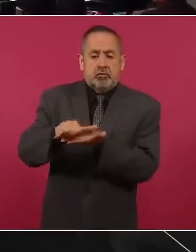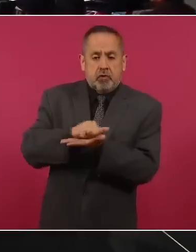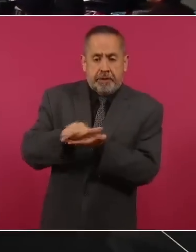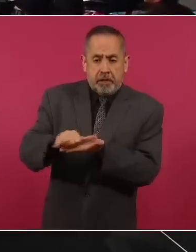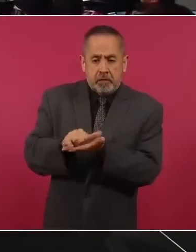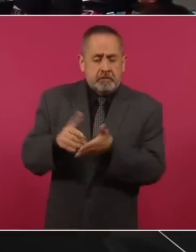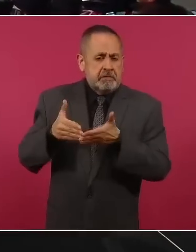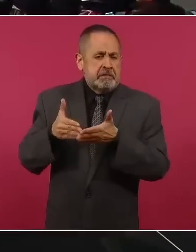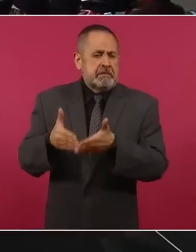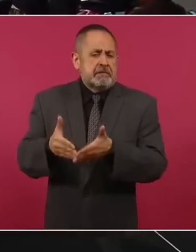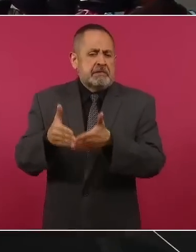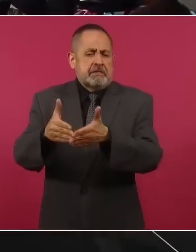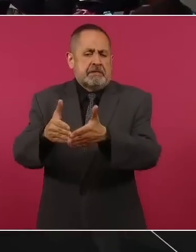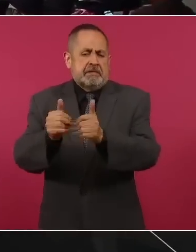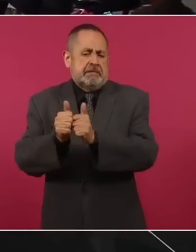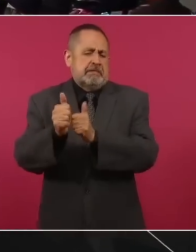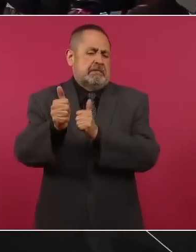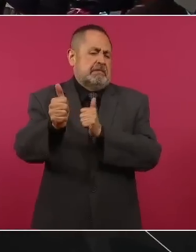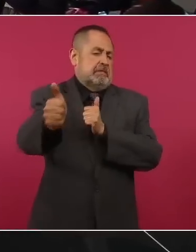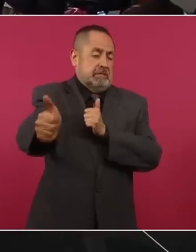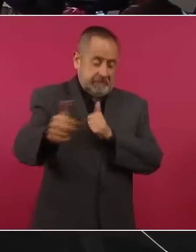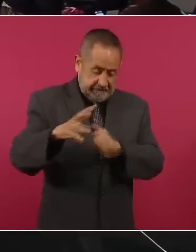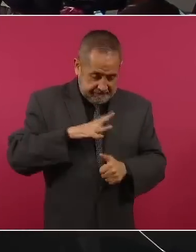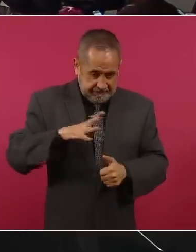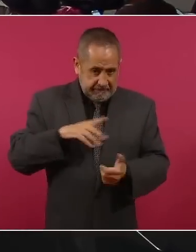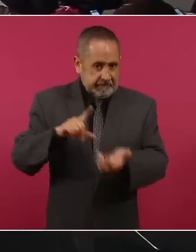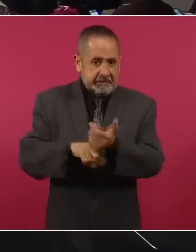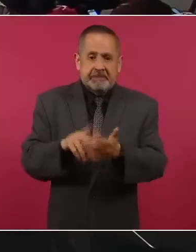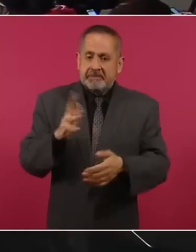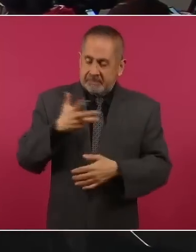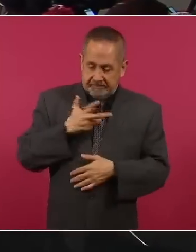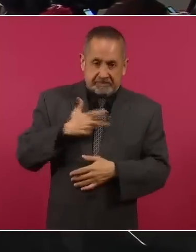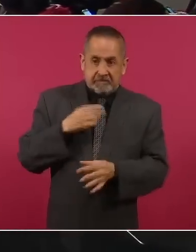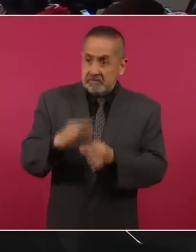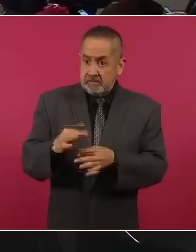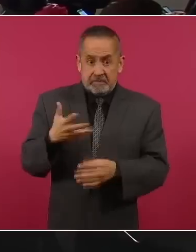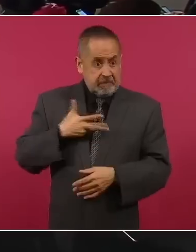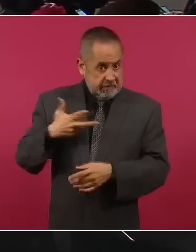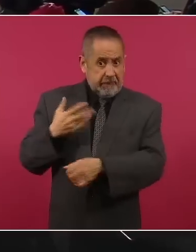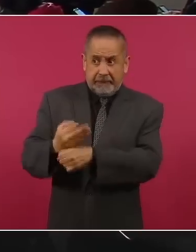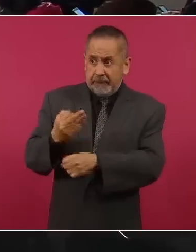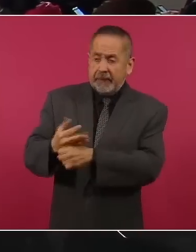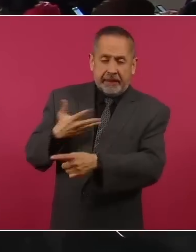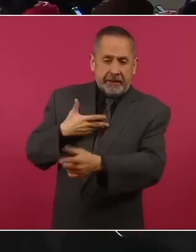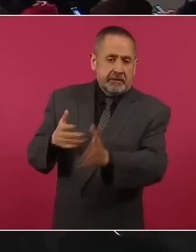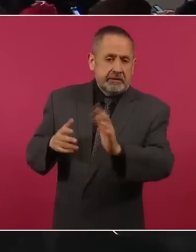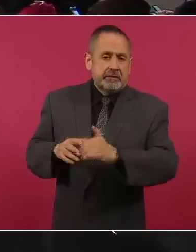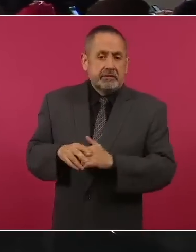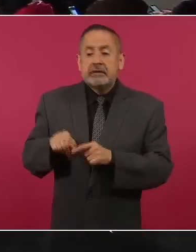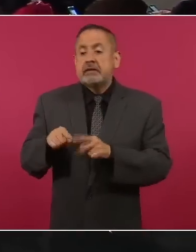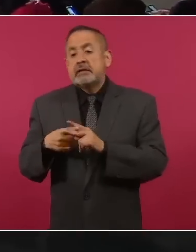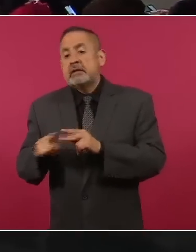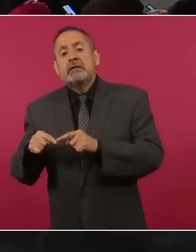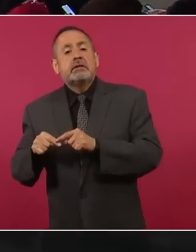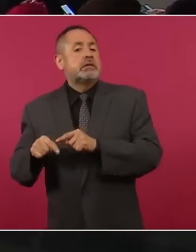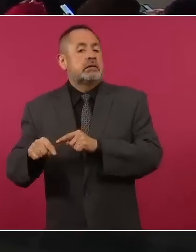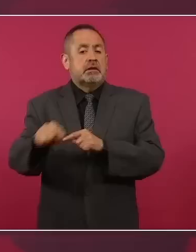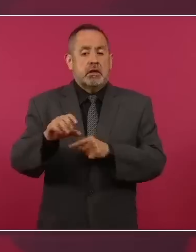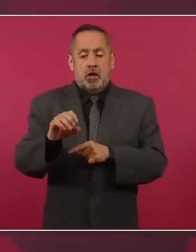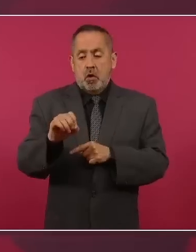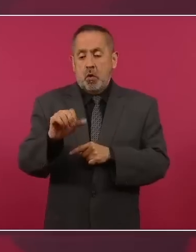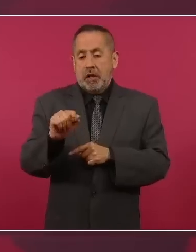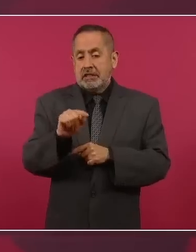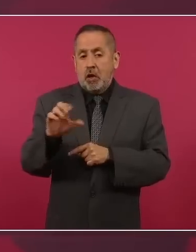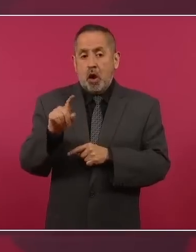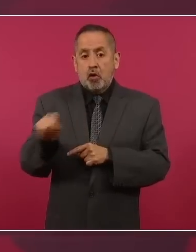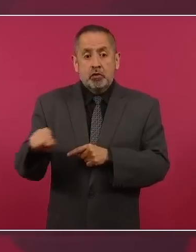costa este de Estados Unidos. Eso ya está sucediendo desde Coatzacoalcos. Suben el tren